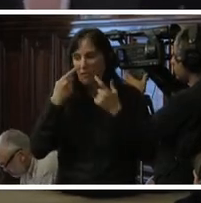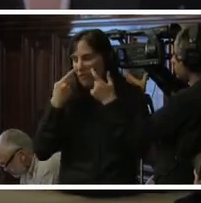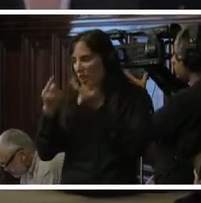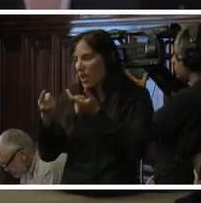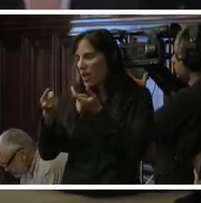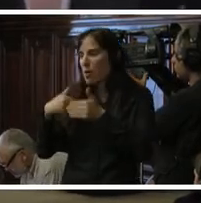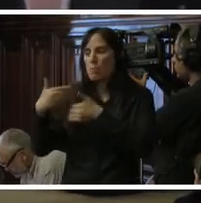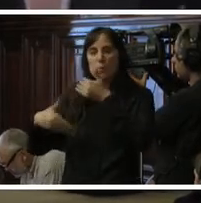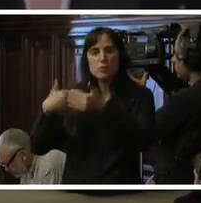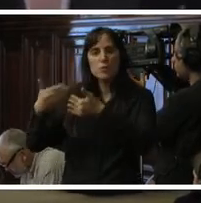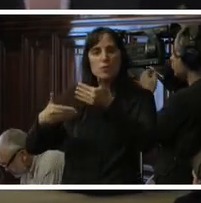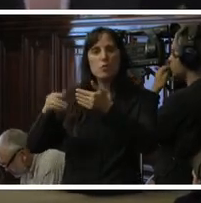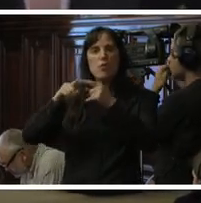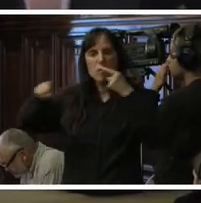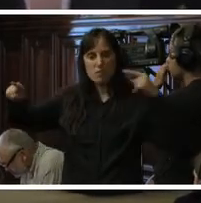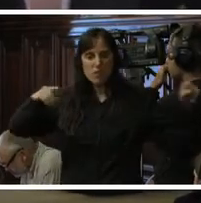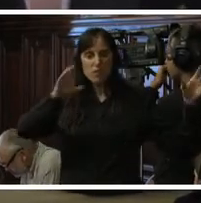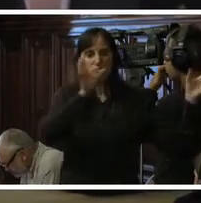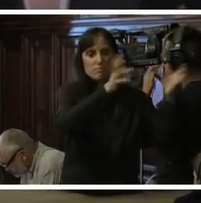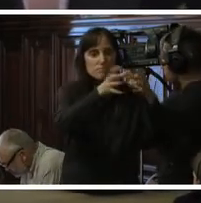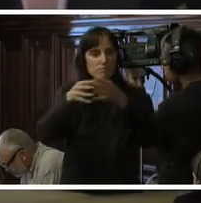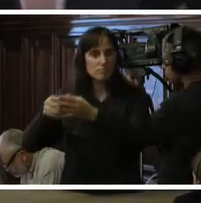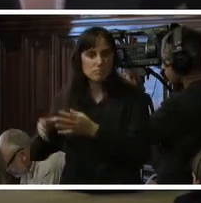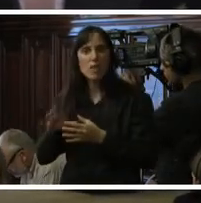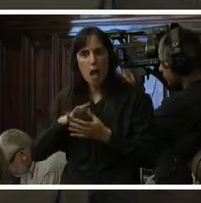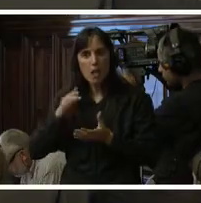de hablar un diálogo interseccional entre los movimientos gracias